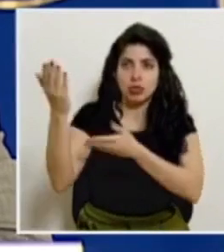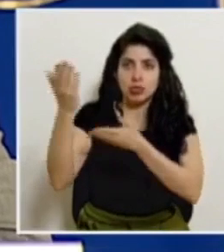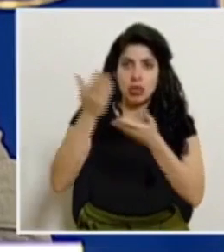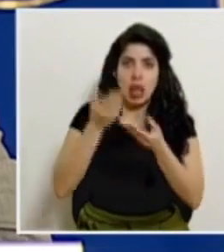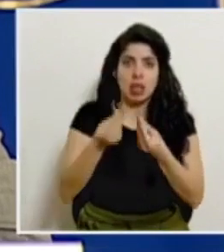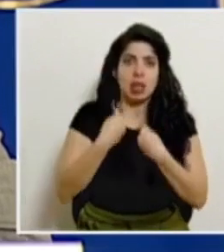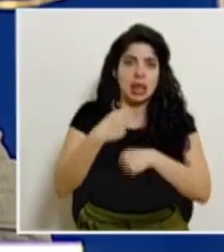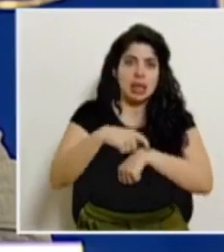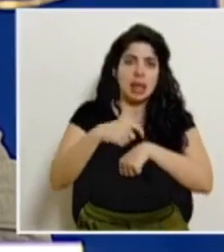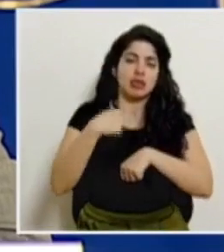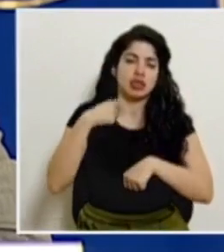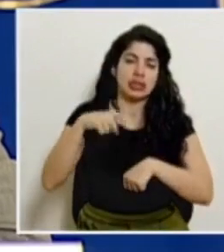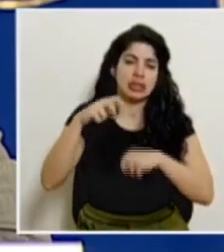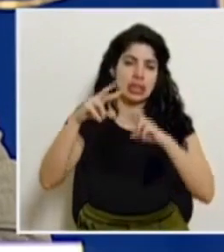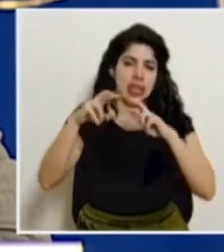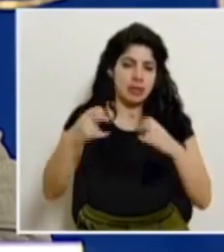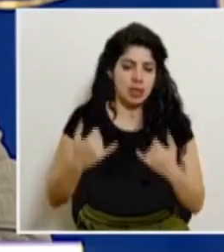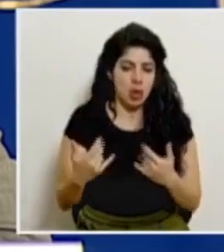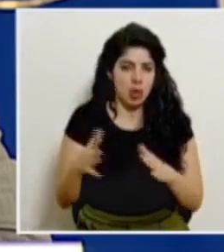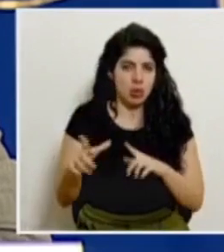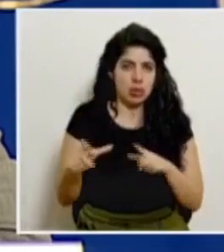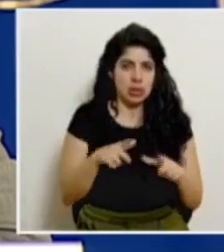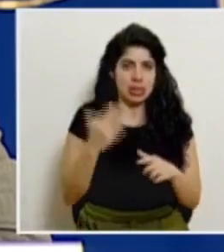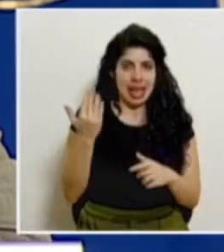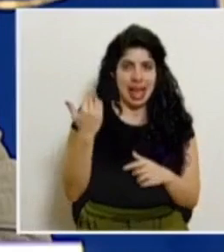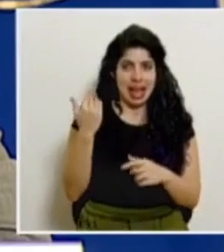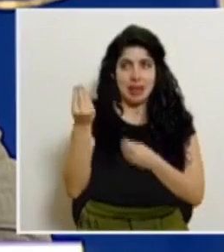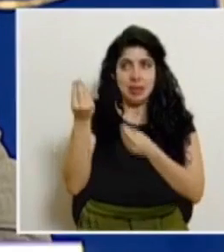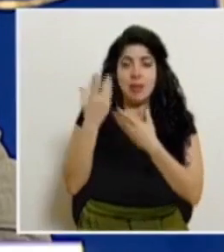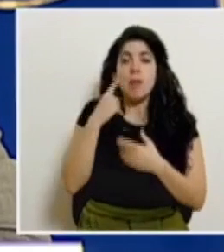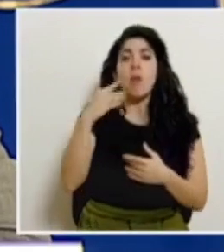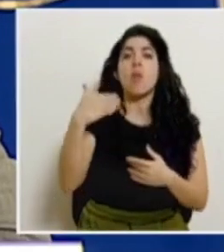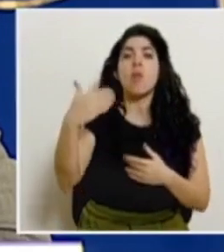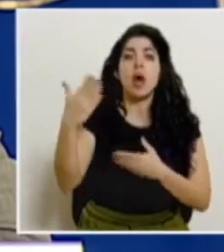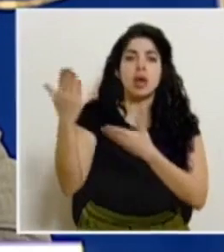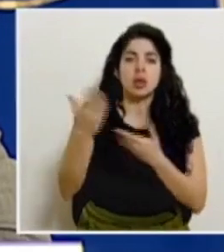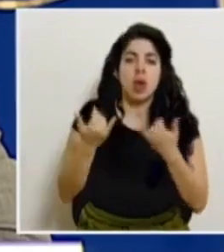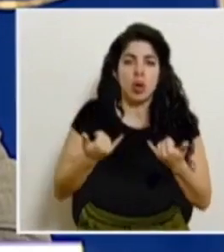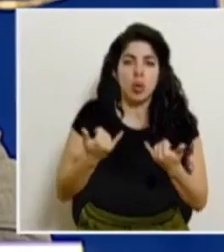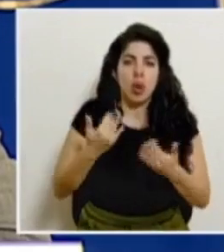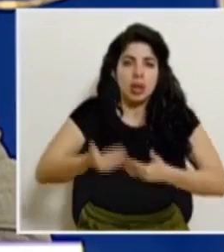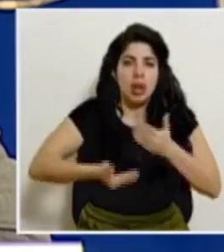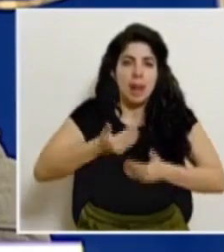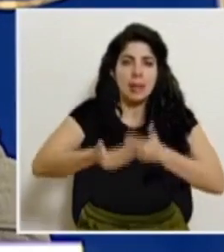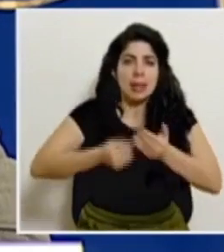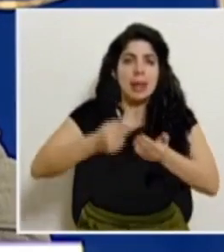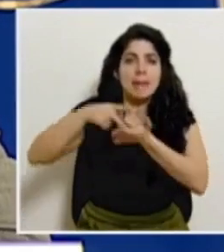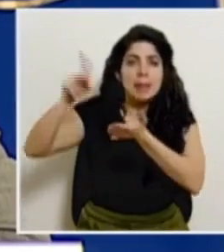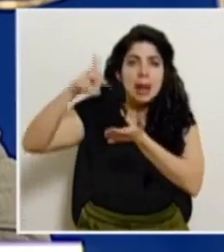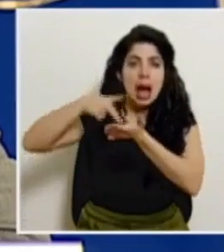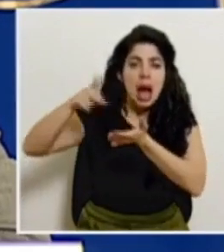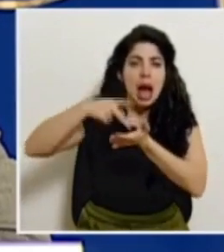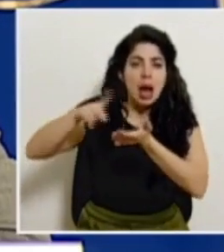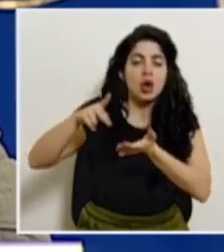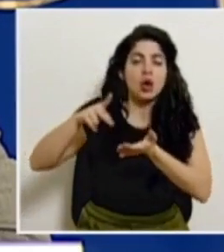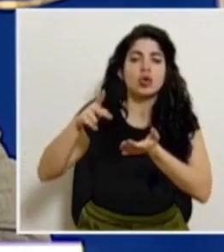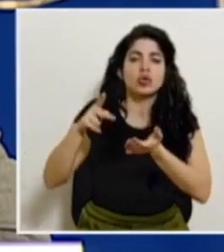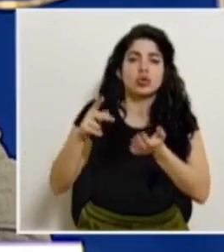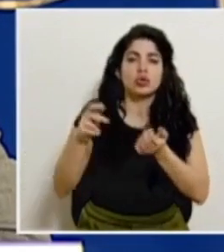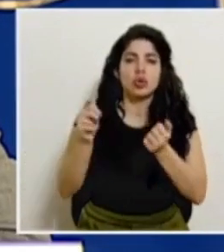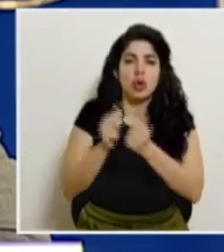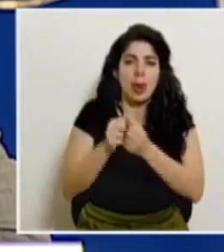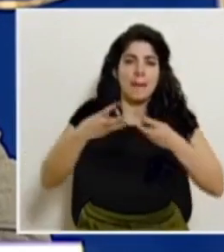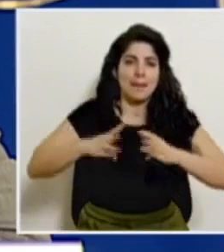plazo que tengo que revisar no lo tengo en este momento para la llegada de las dosis ya estamos tramitando los pagos respectivos mediante los